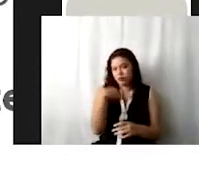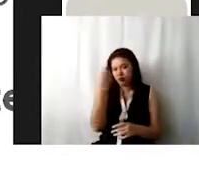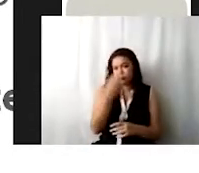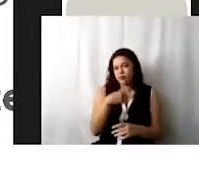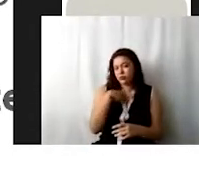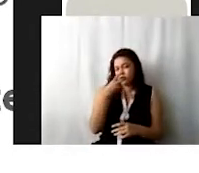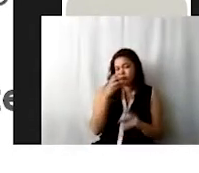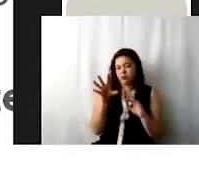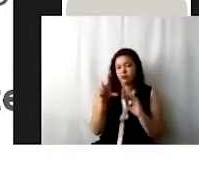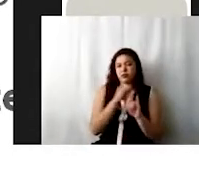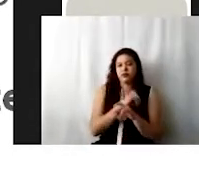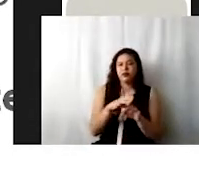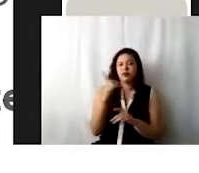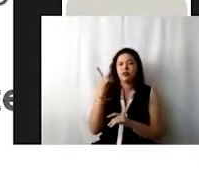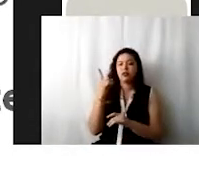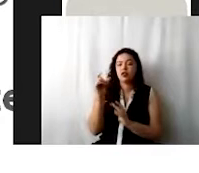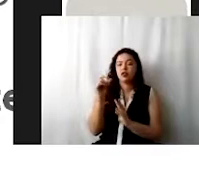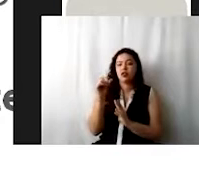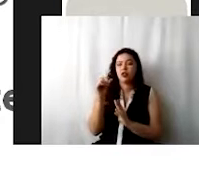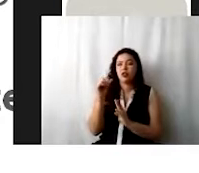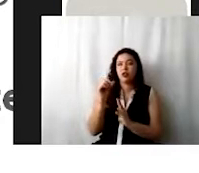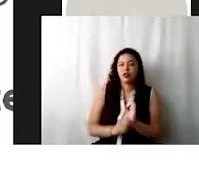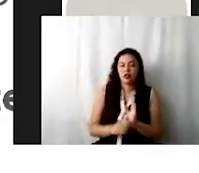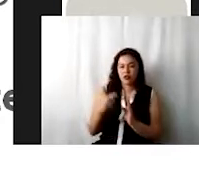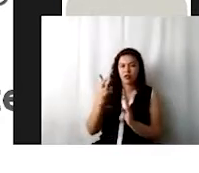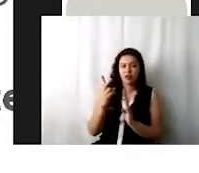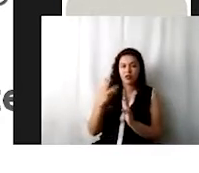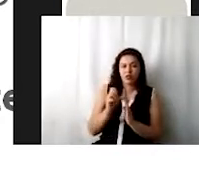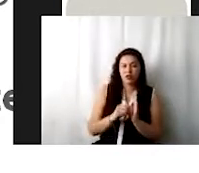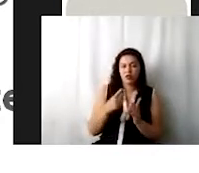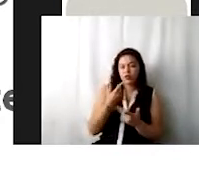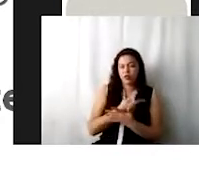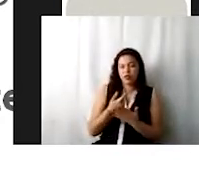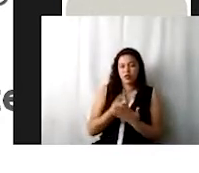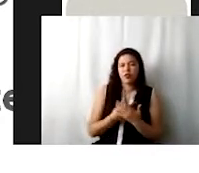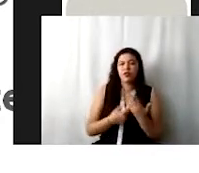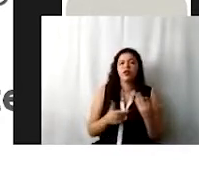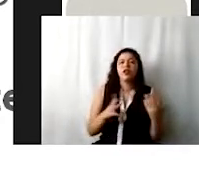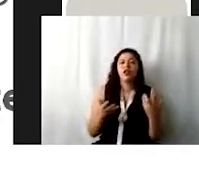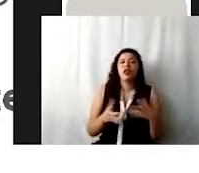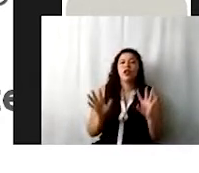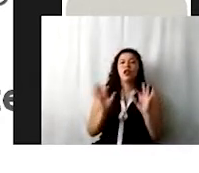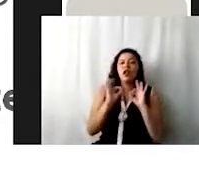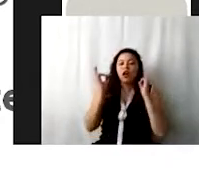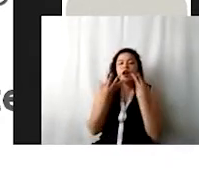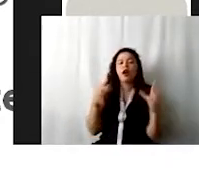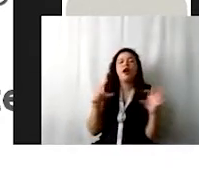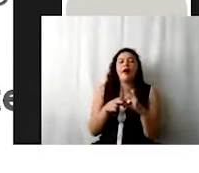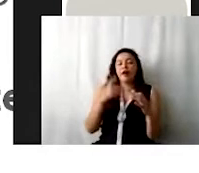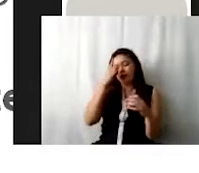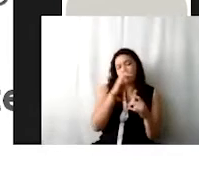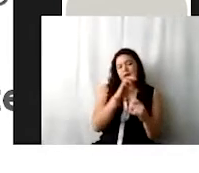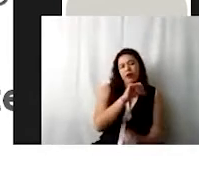información del último trimestre de 2021. Los cambios al catálogo de cuentas contables se hicieron en concordancia con el anexo